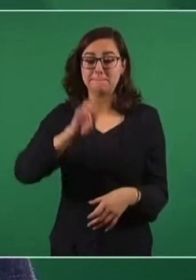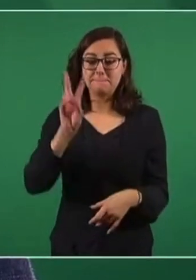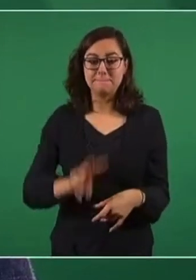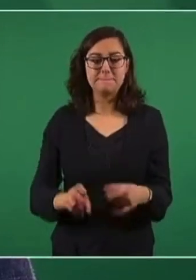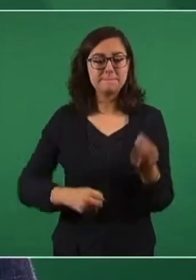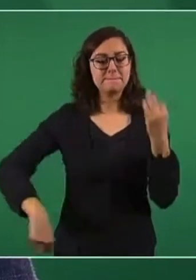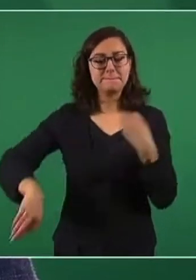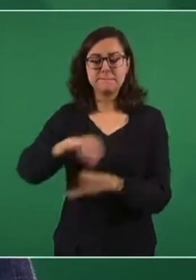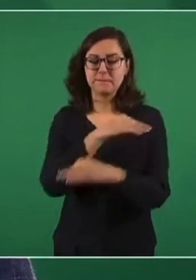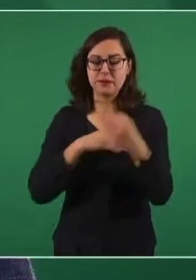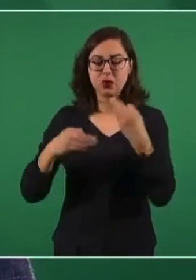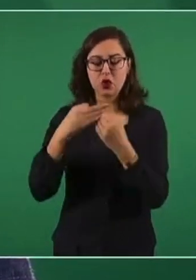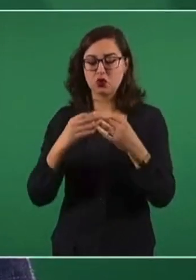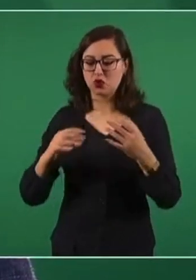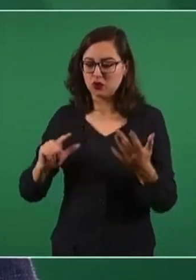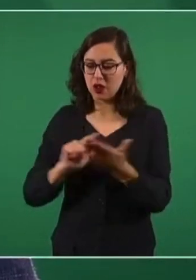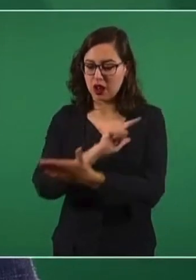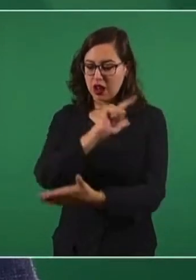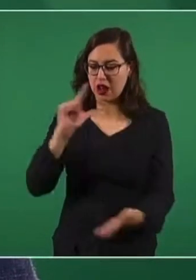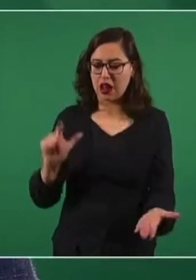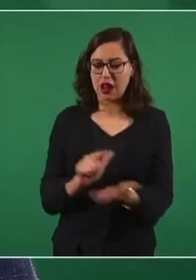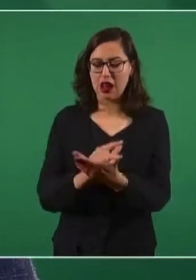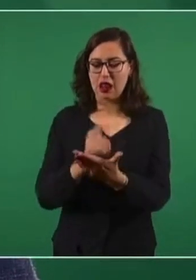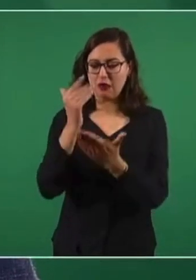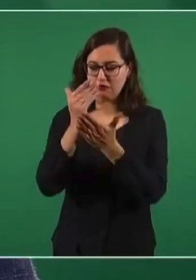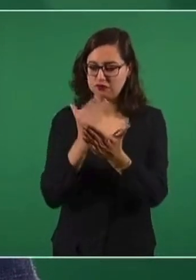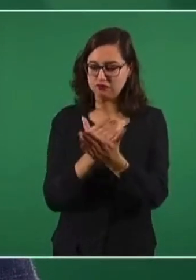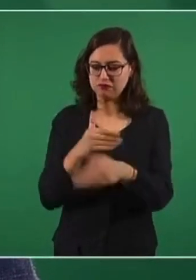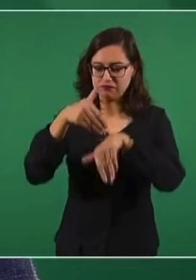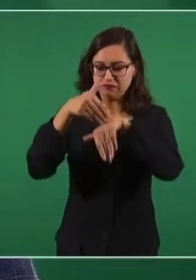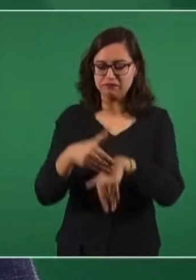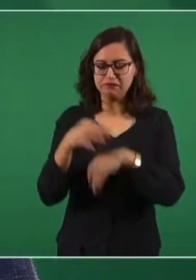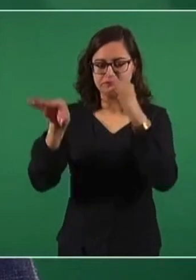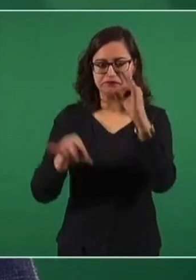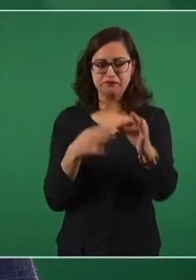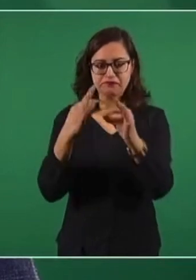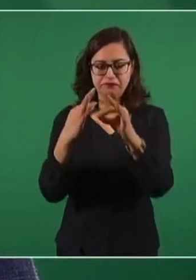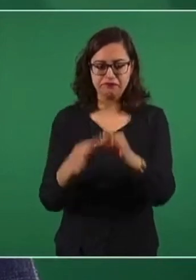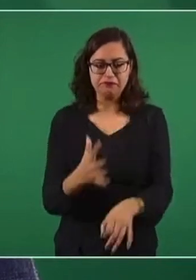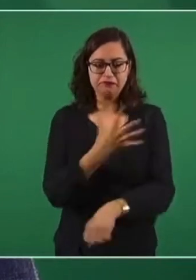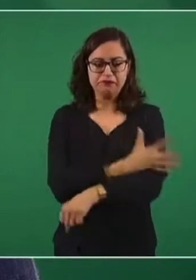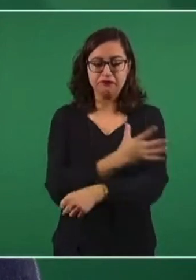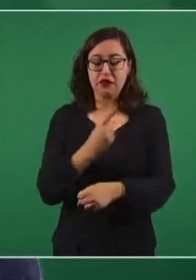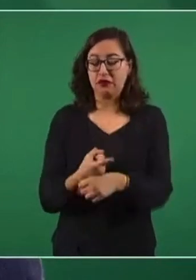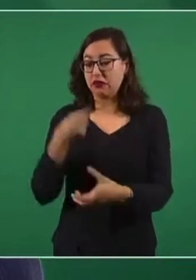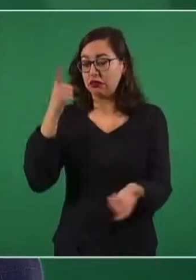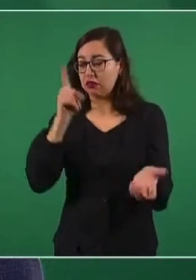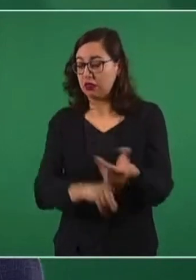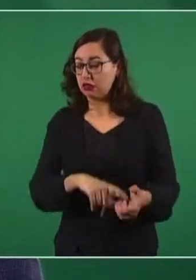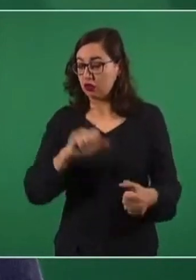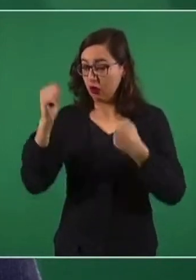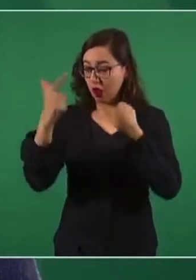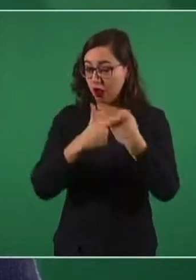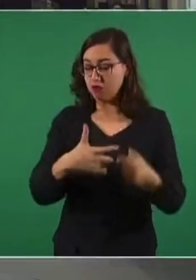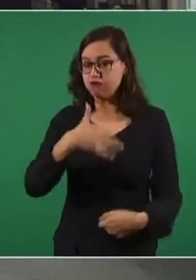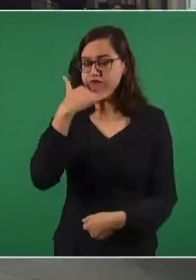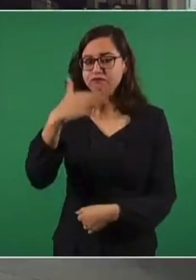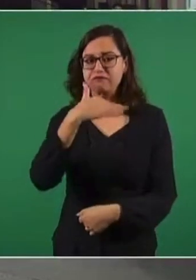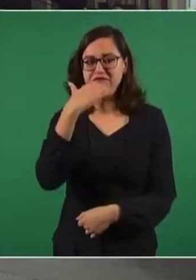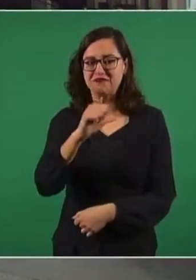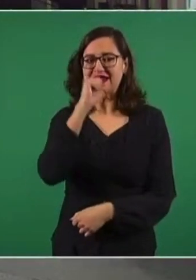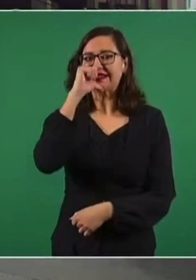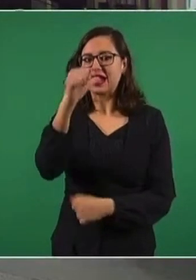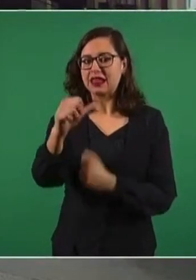normativo, conforme a la ley, de manera transparente y sin la menor sospecha de abusos o actos de corrupción.